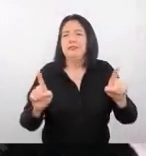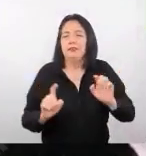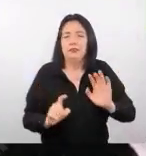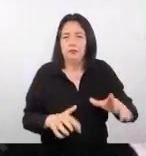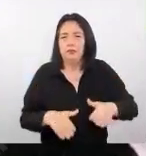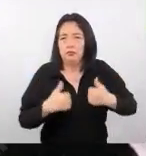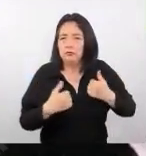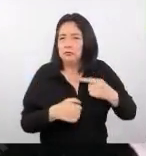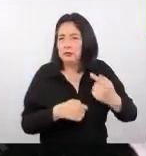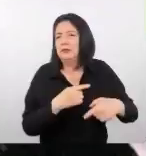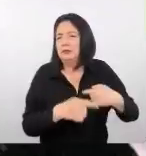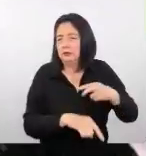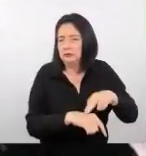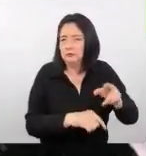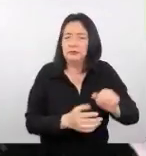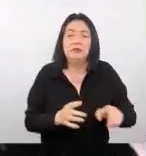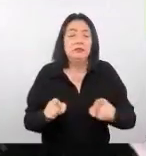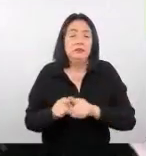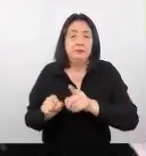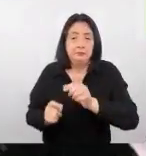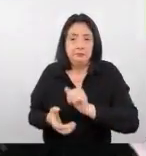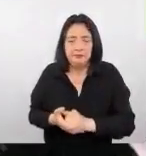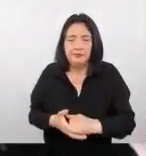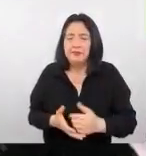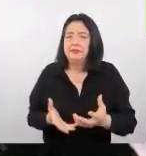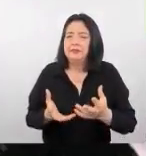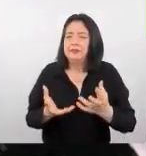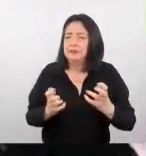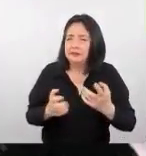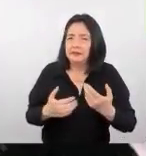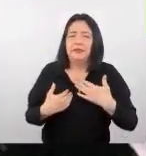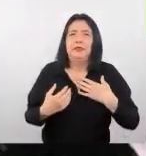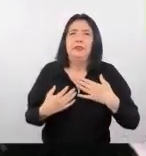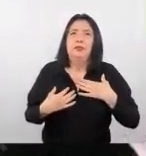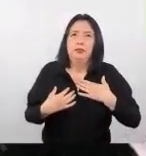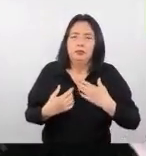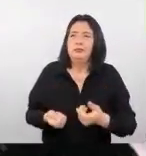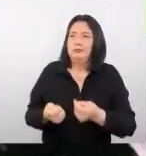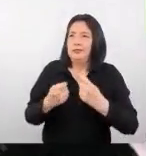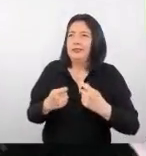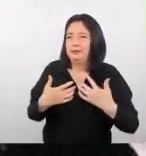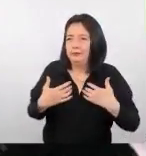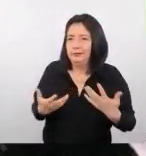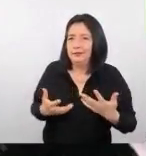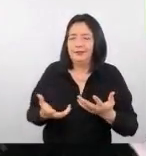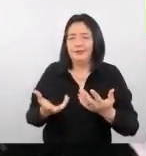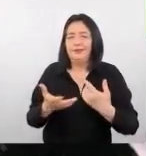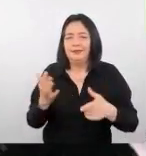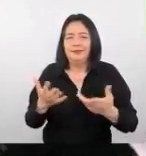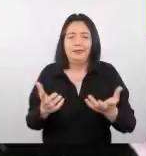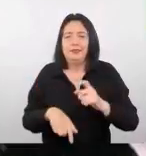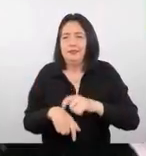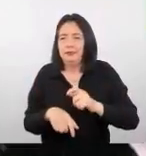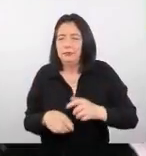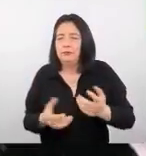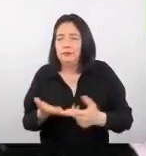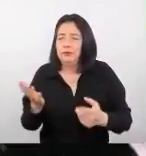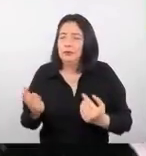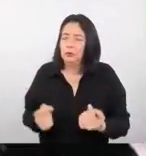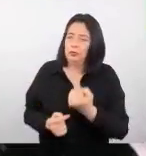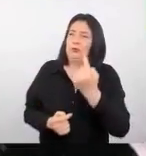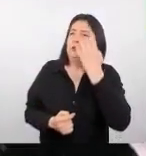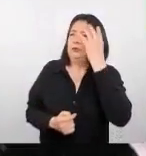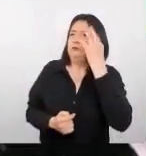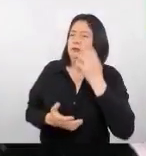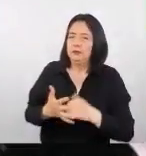también hay esa sensación de querer premiarme querer recompensarme crear momentos únicos ese